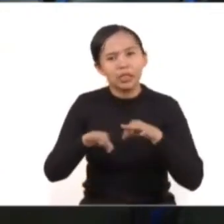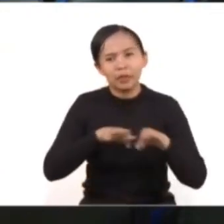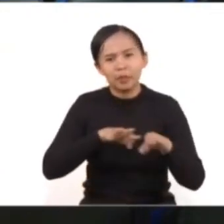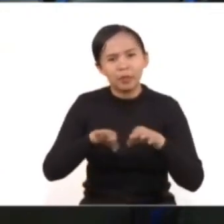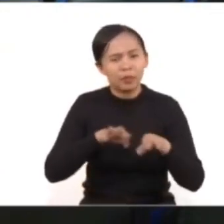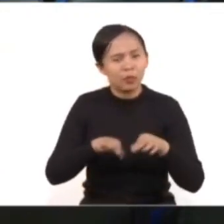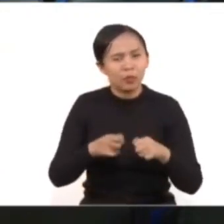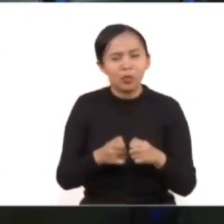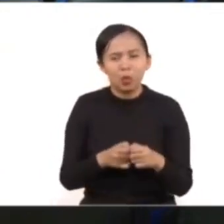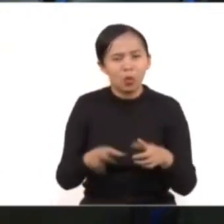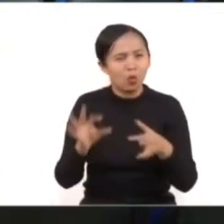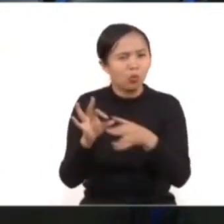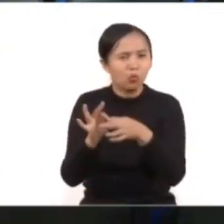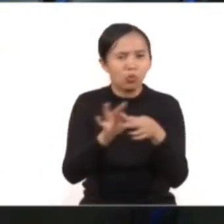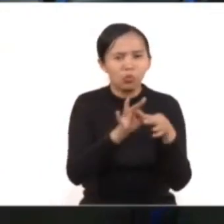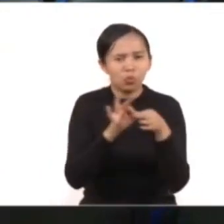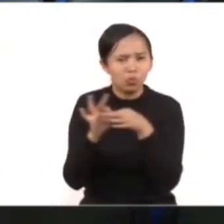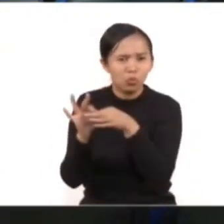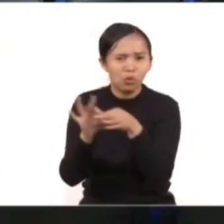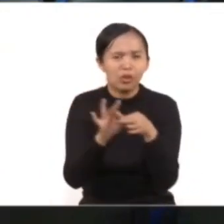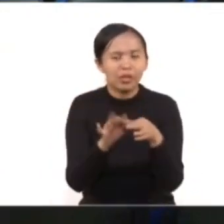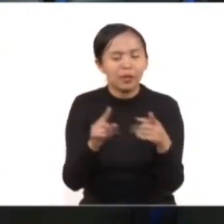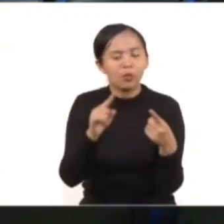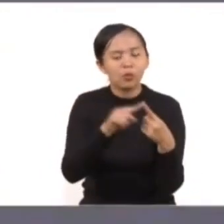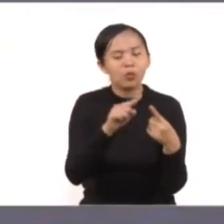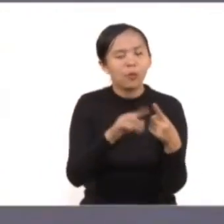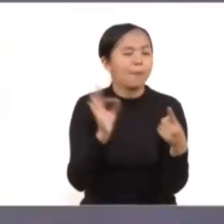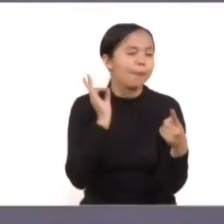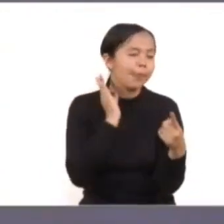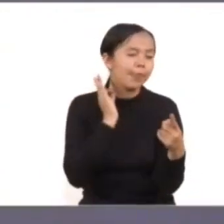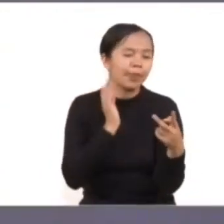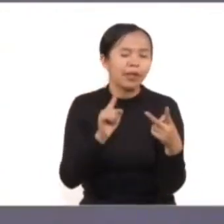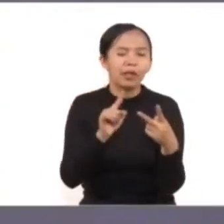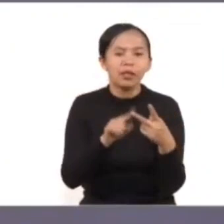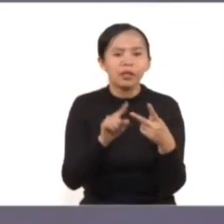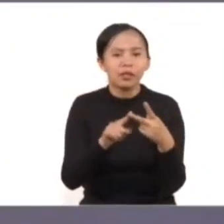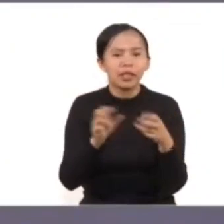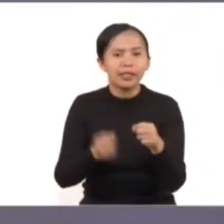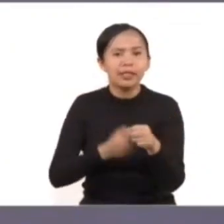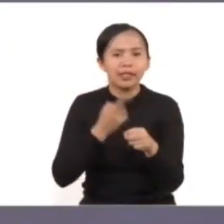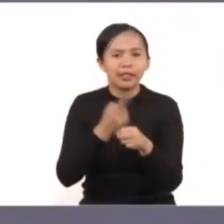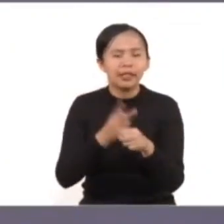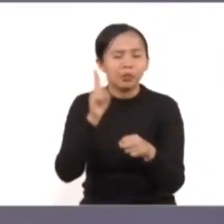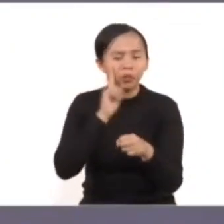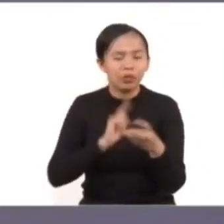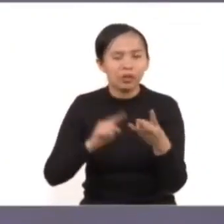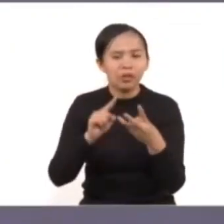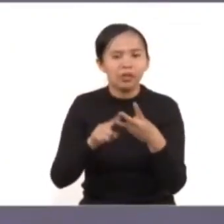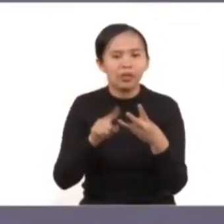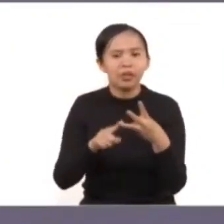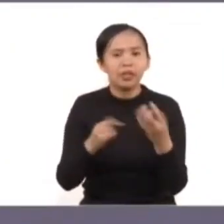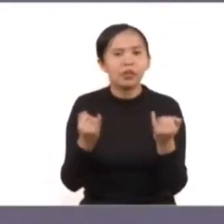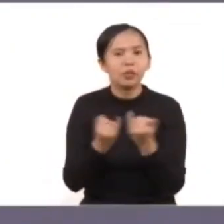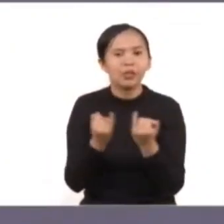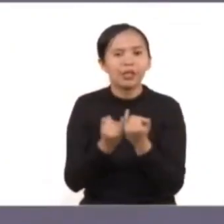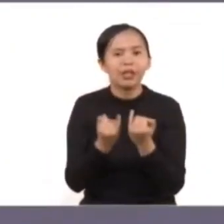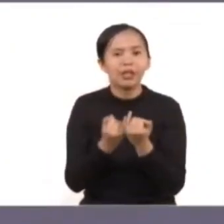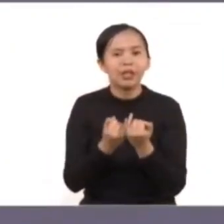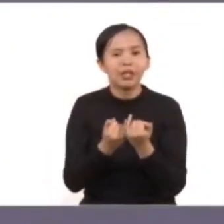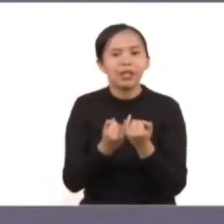estricta coordinación con la Fiscalía, con la Secretaría de las Mujeres y también,